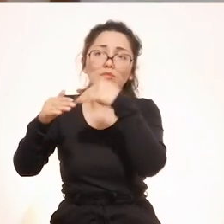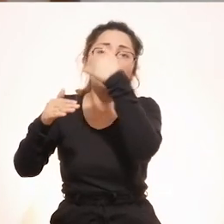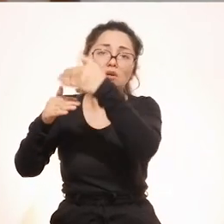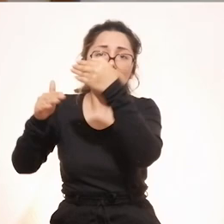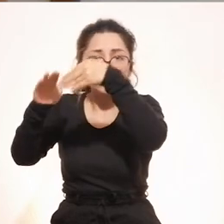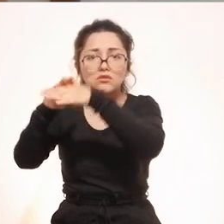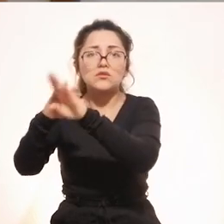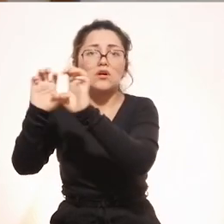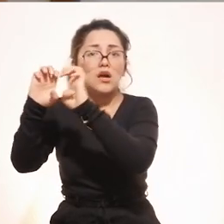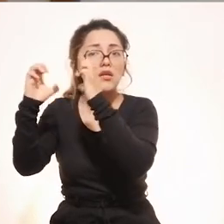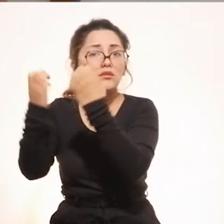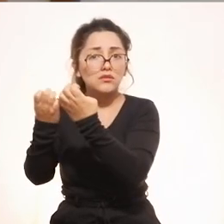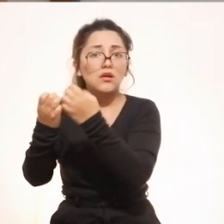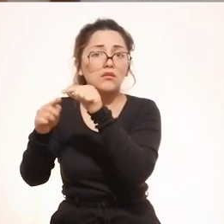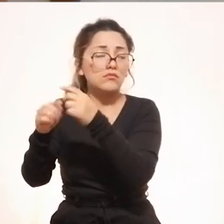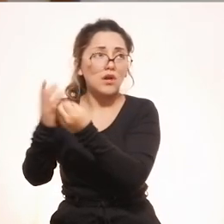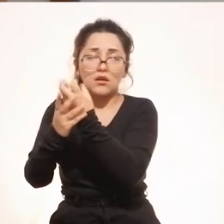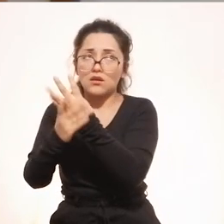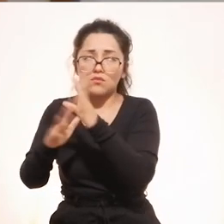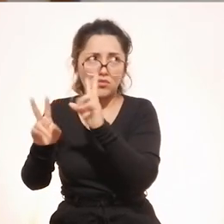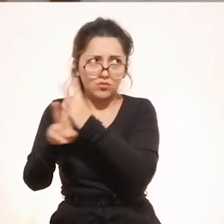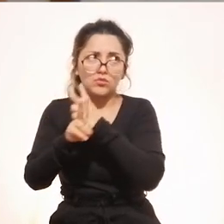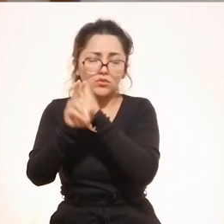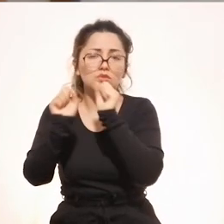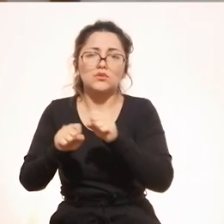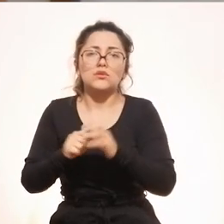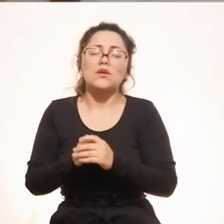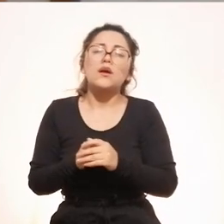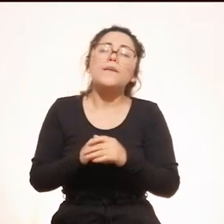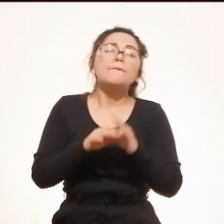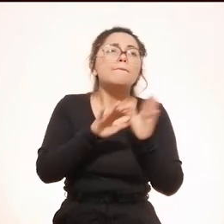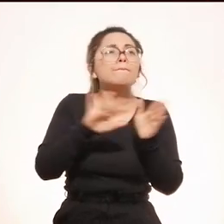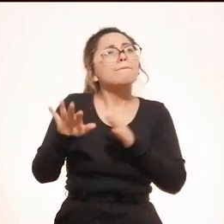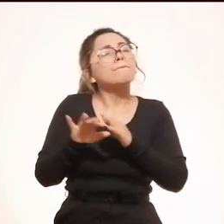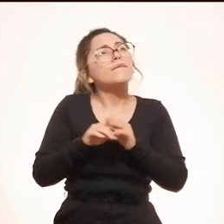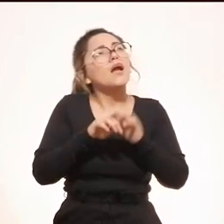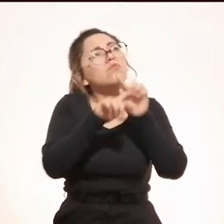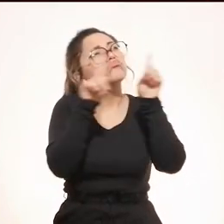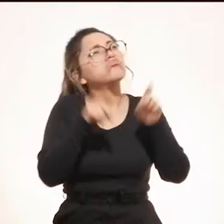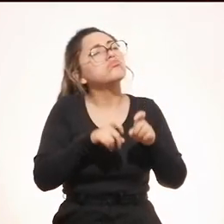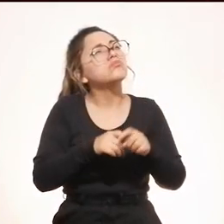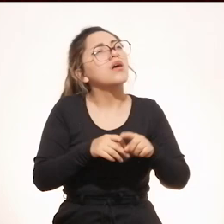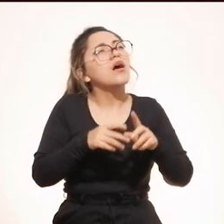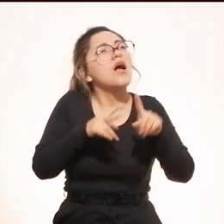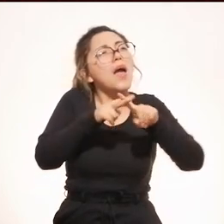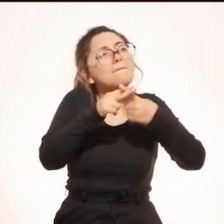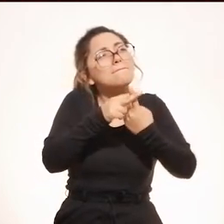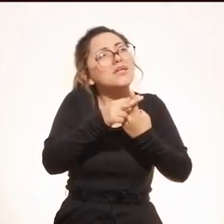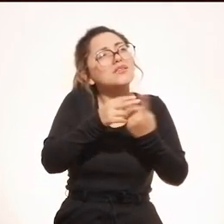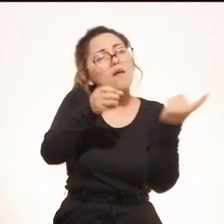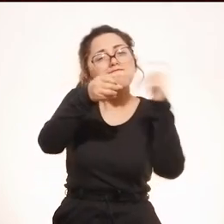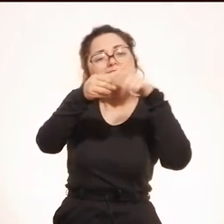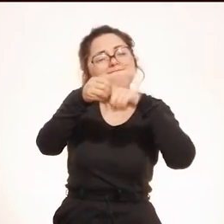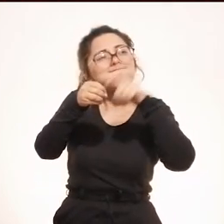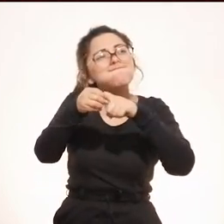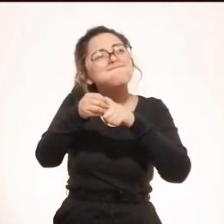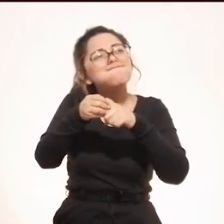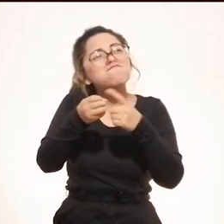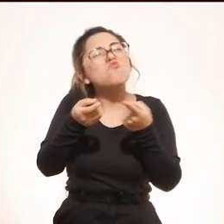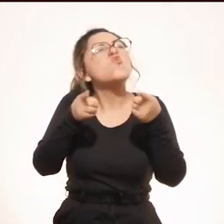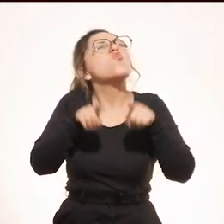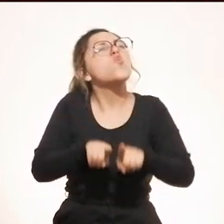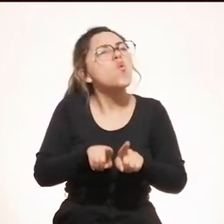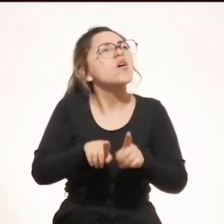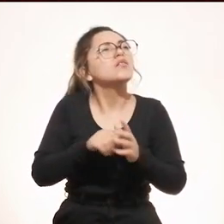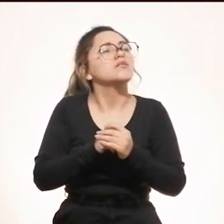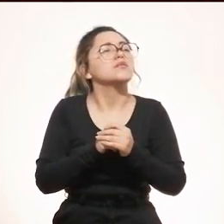y el ingreso al propio estadio de la UNSA, en el caso de Arequipa. ¿Cuándo empezarían las inscripciones y por qué este proceso